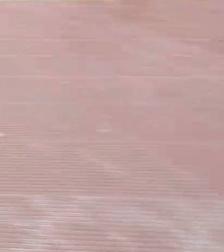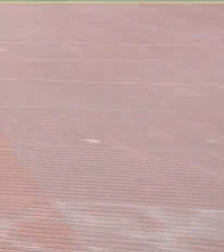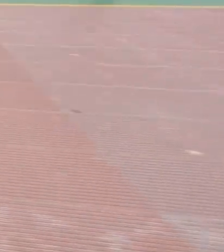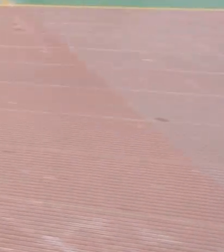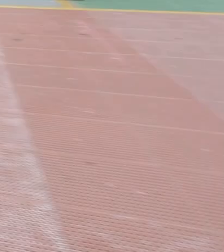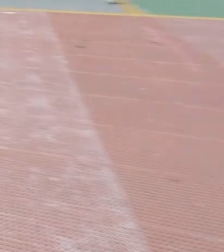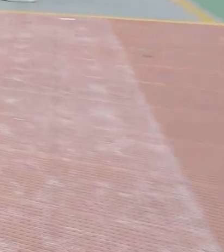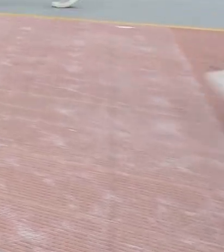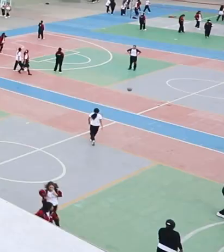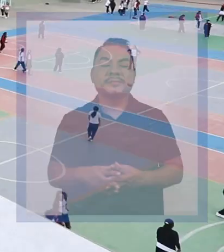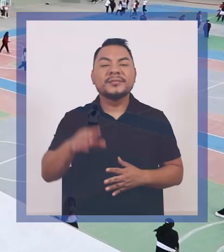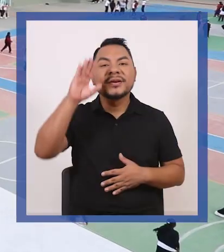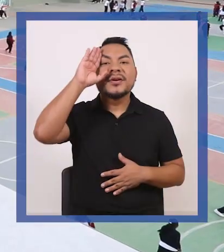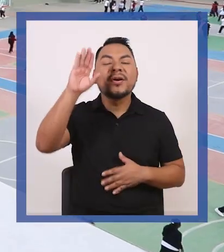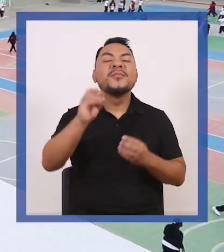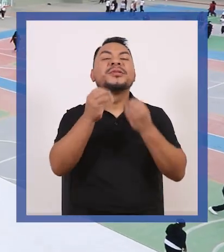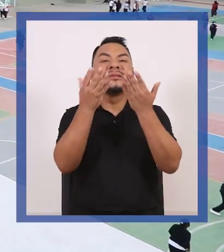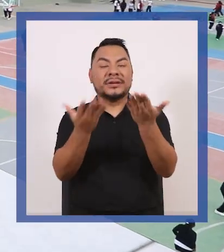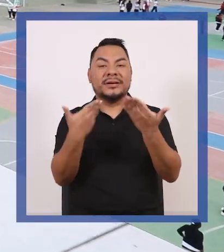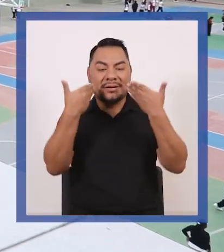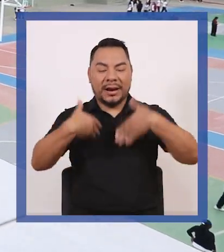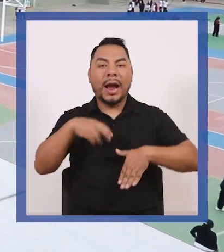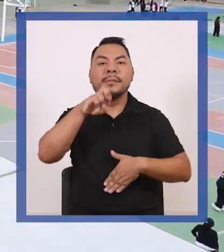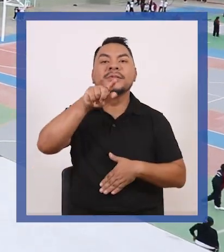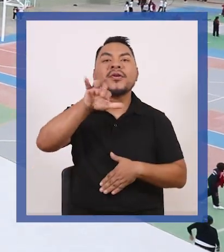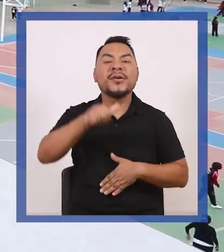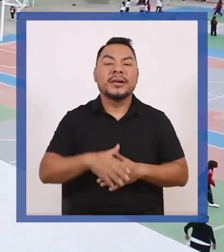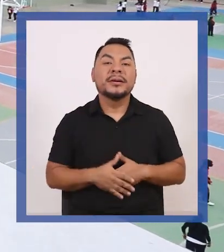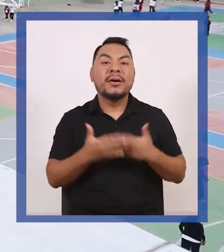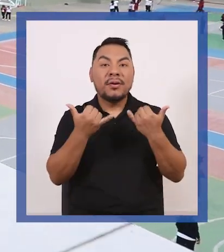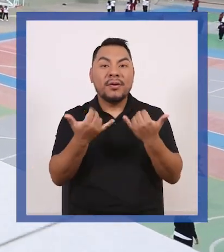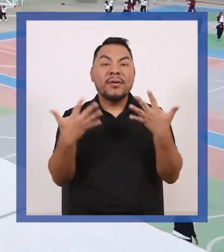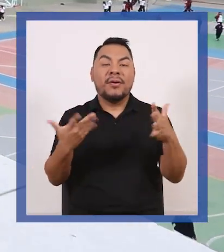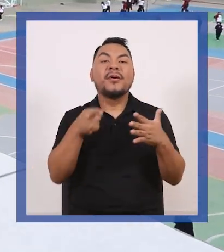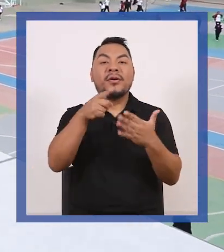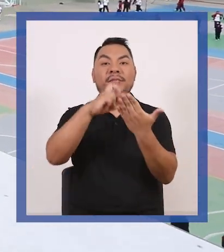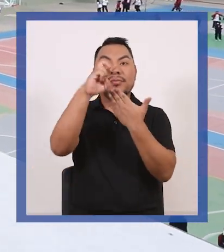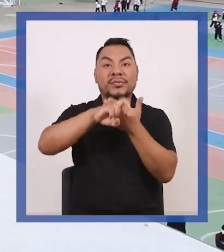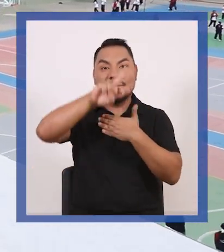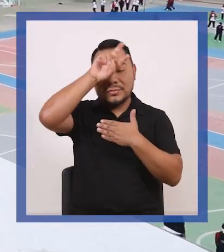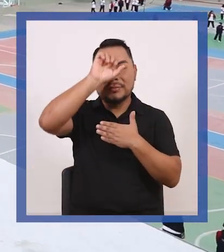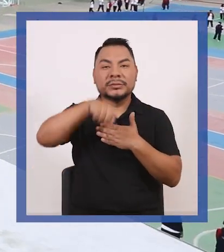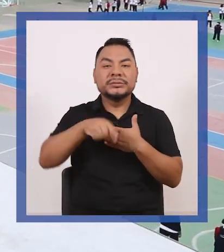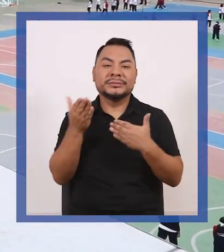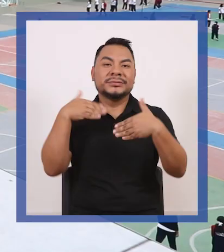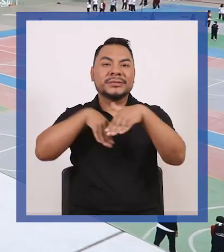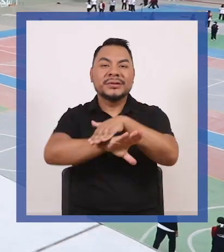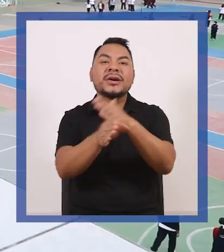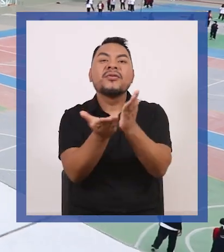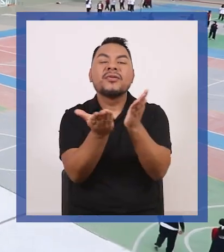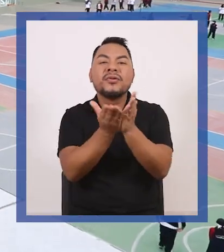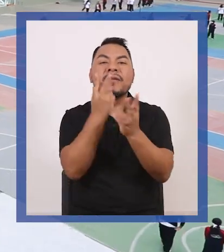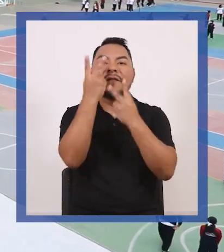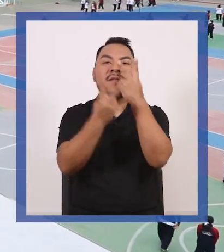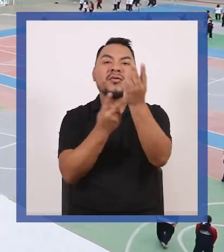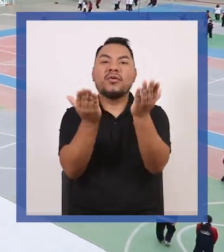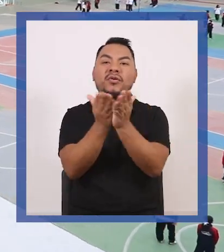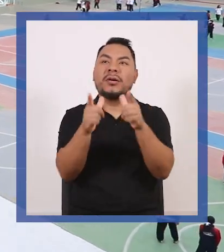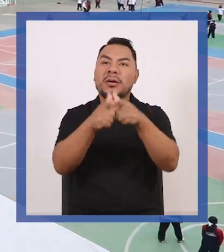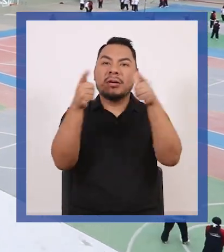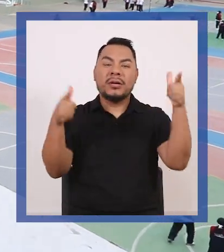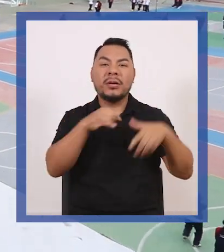¡Hola! ¿Cómo están? Soy Paola Moreno. Hoy en modo bicentenario volvemos a las aulas. Visitamos el